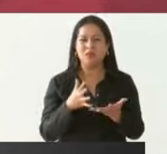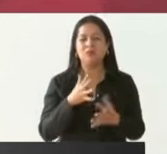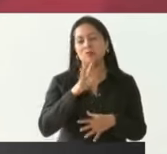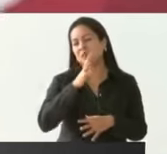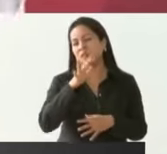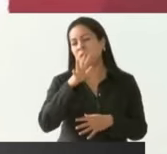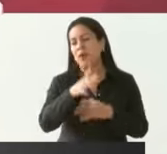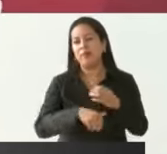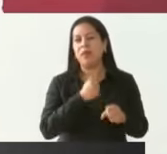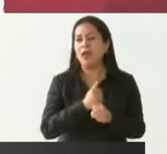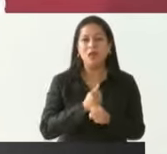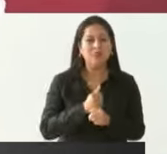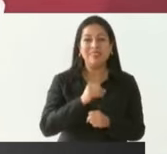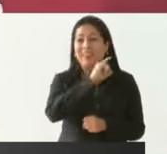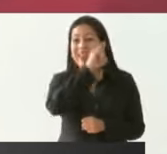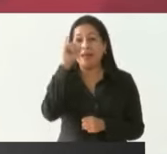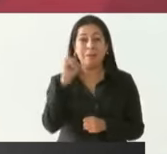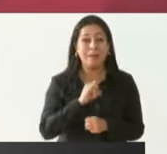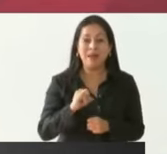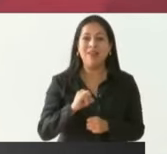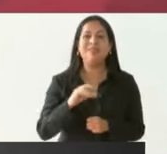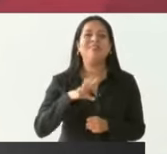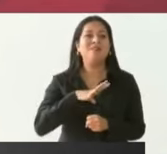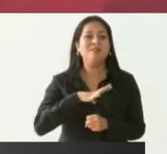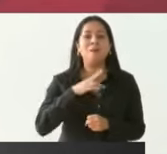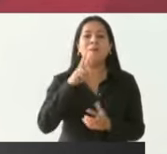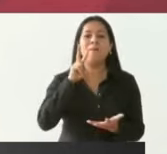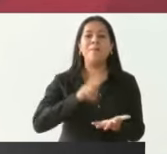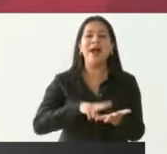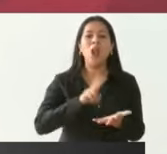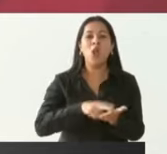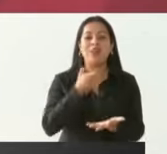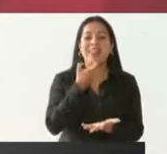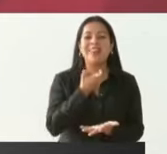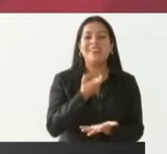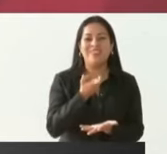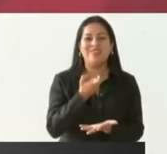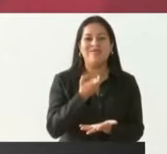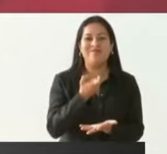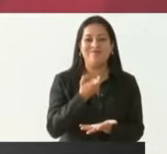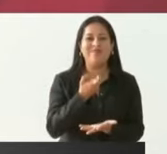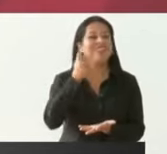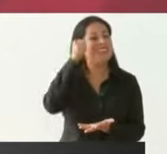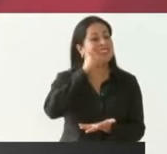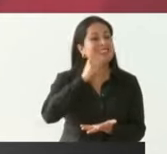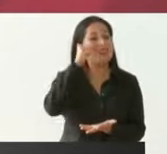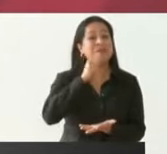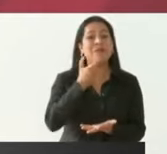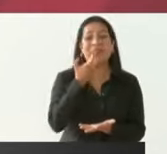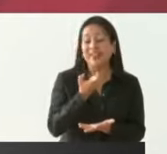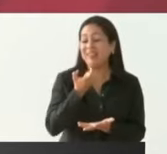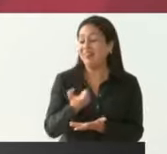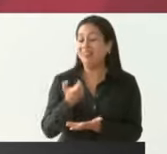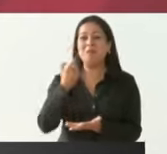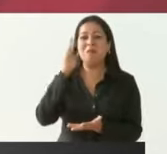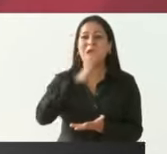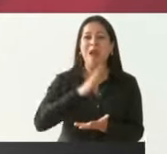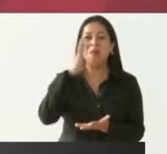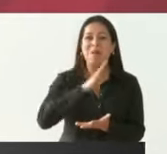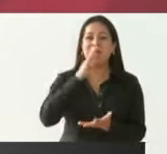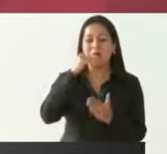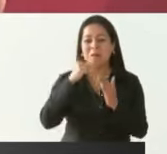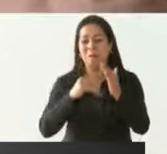habíamos tenido una moneda tan fuerte. Siempre el peso se devaluaba. Ahora